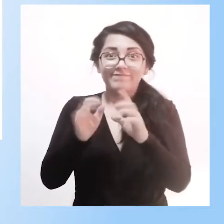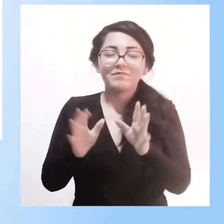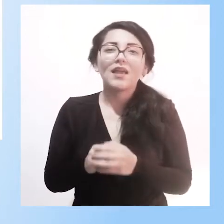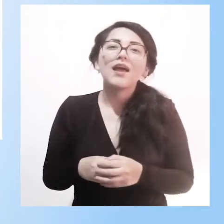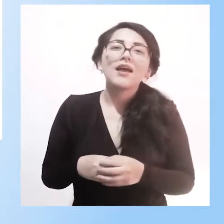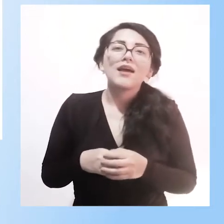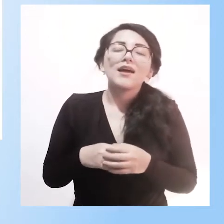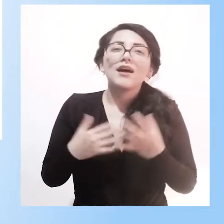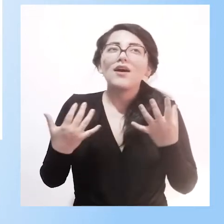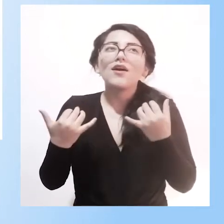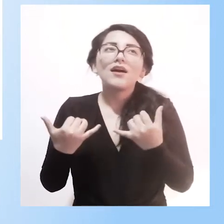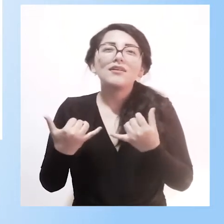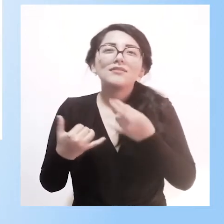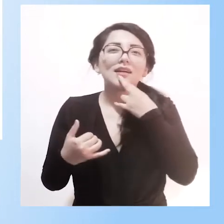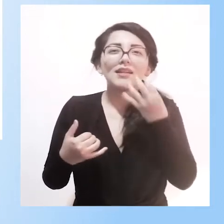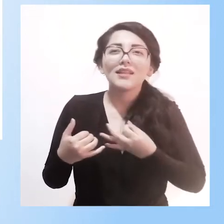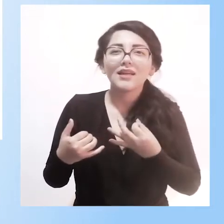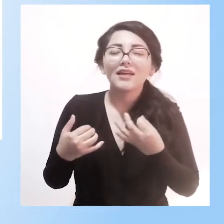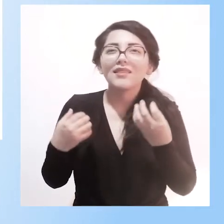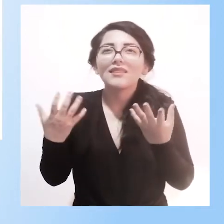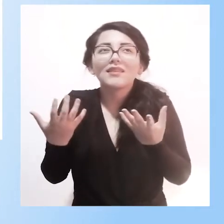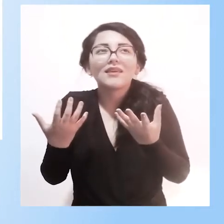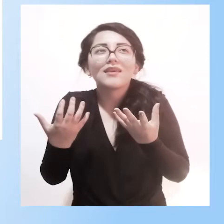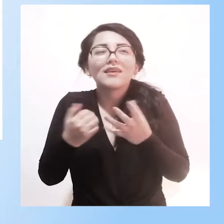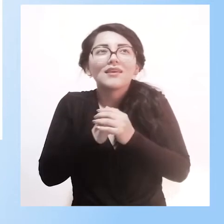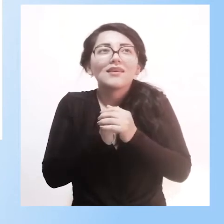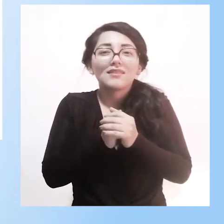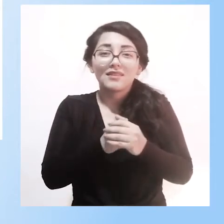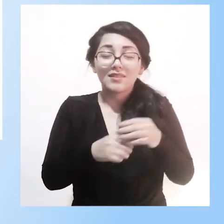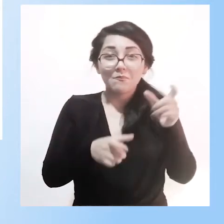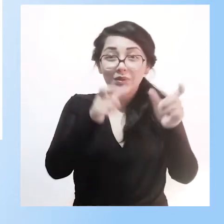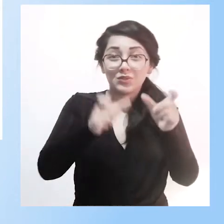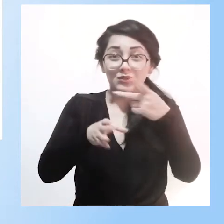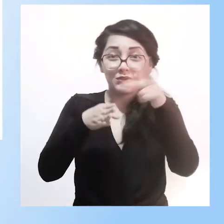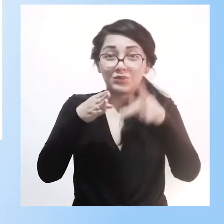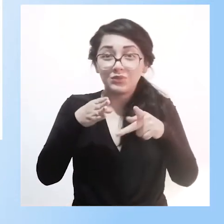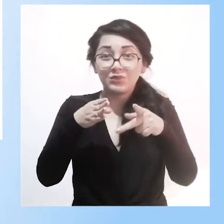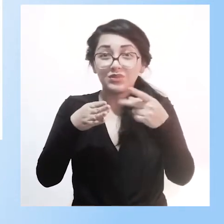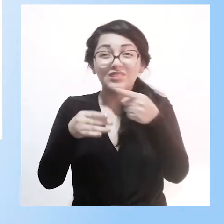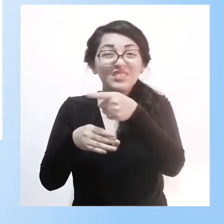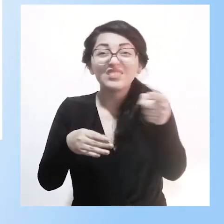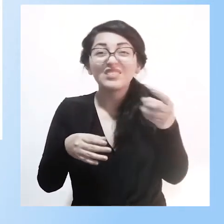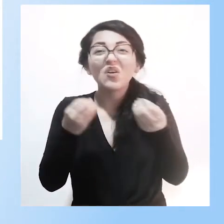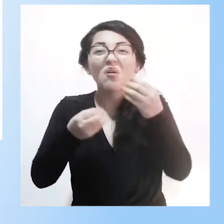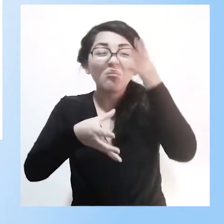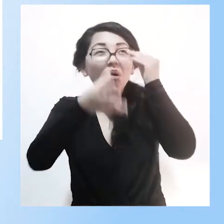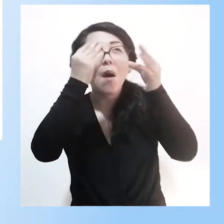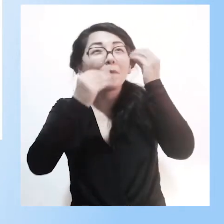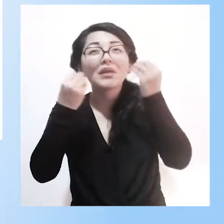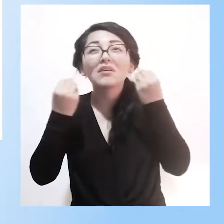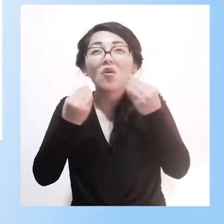cómo se ha venido dando la formación del personal que atienden aulas hospitalaria.